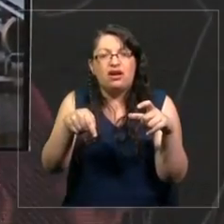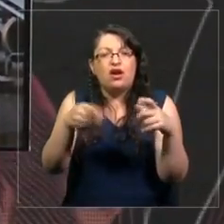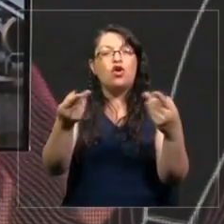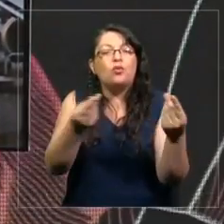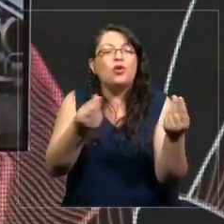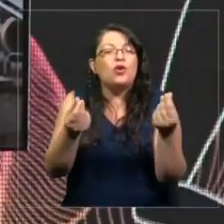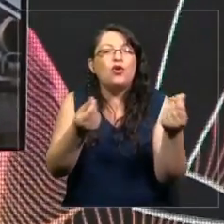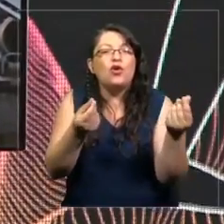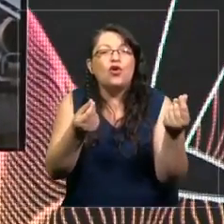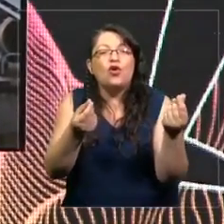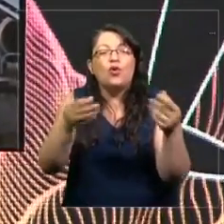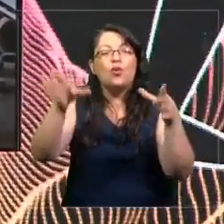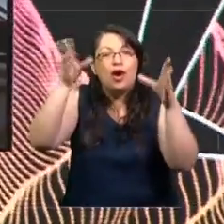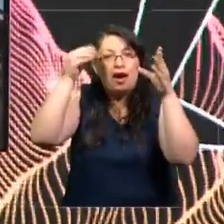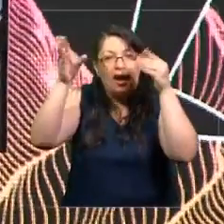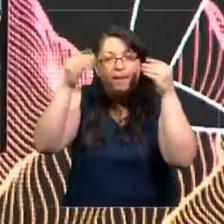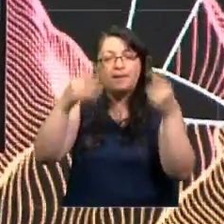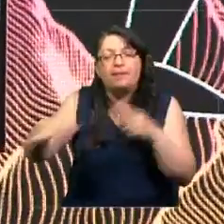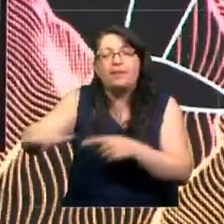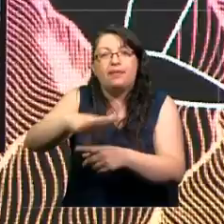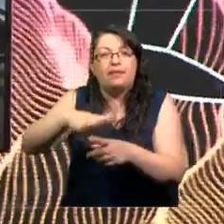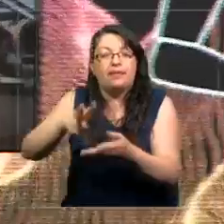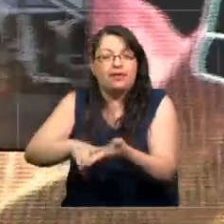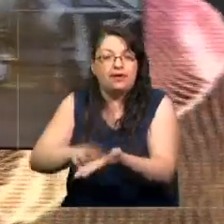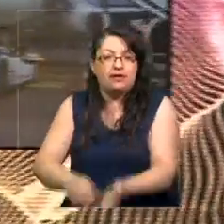su manera de poder aprender la realidad.